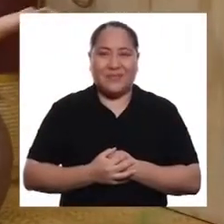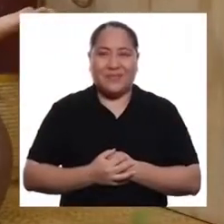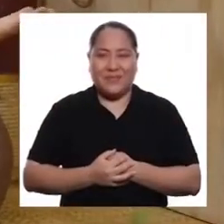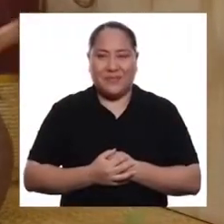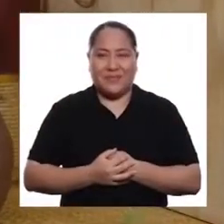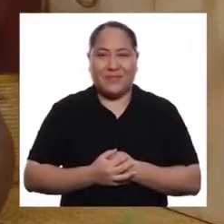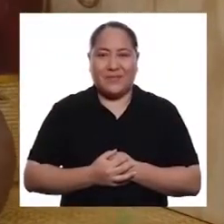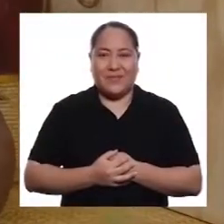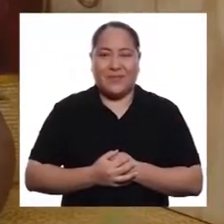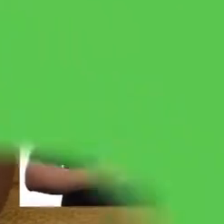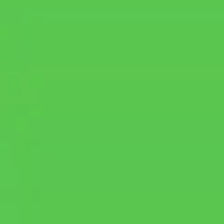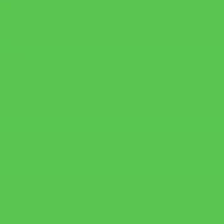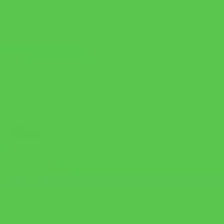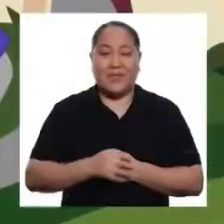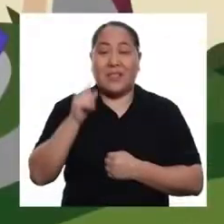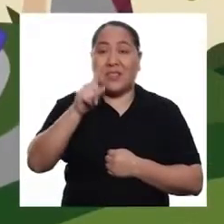casa!